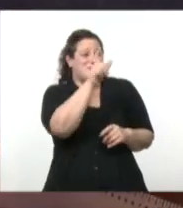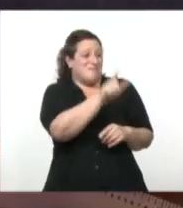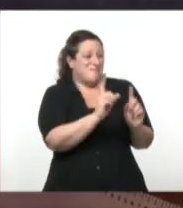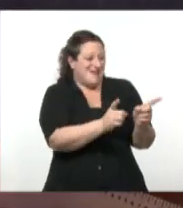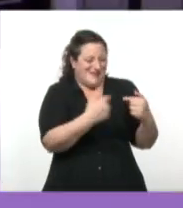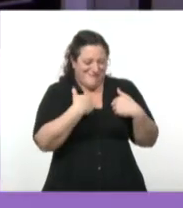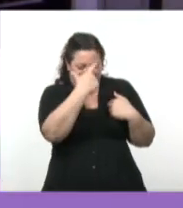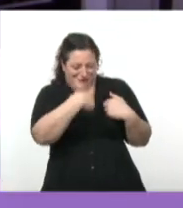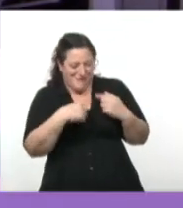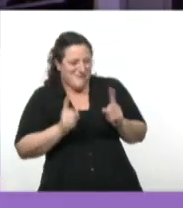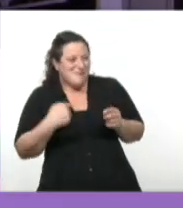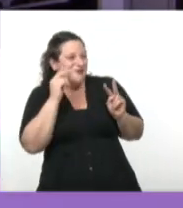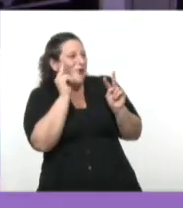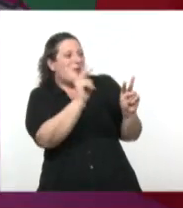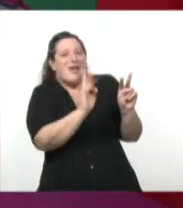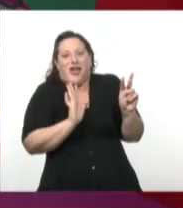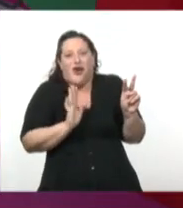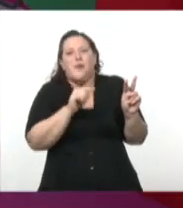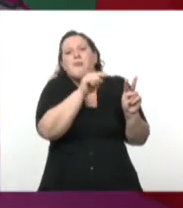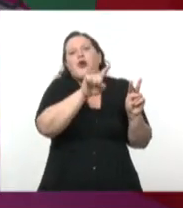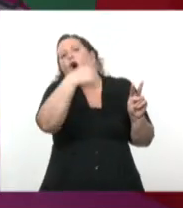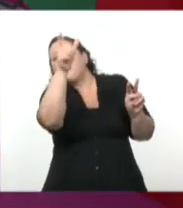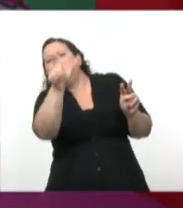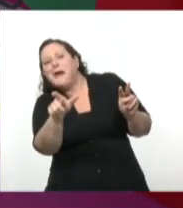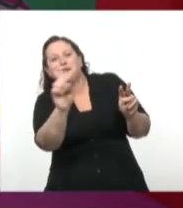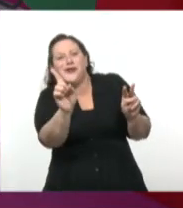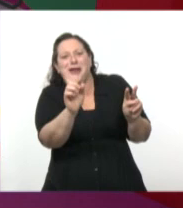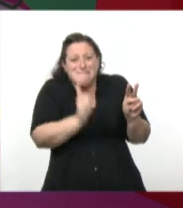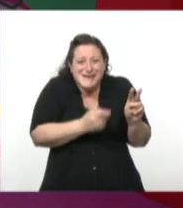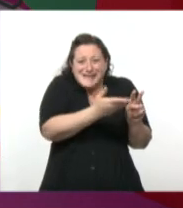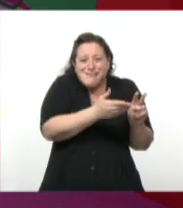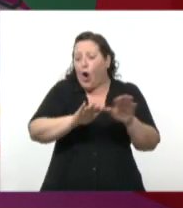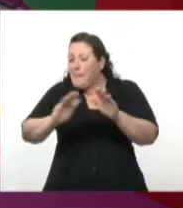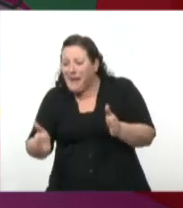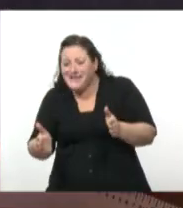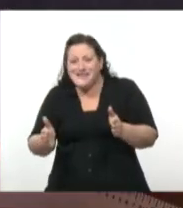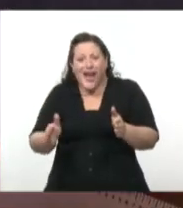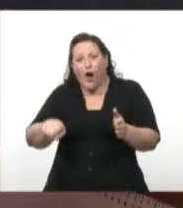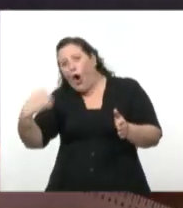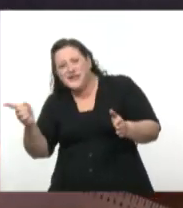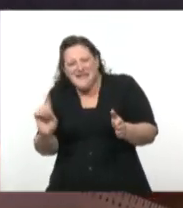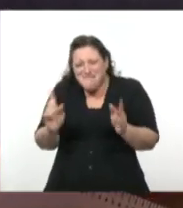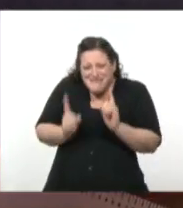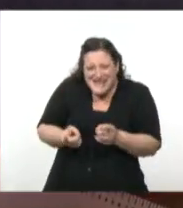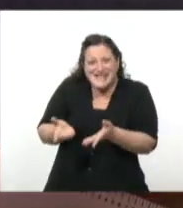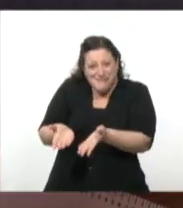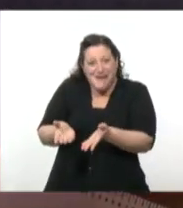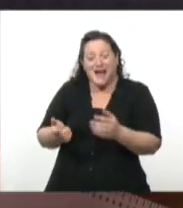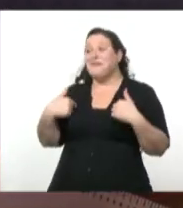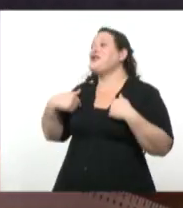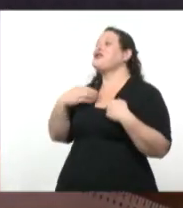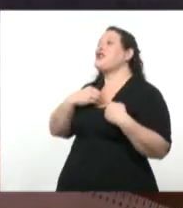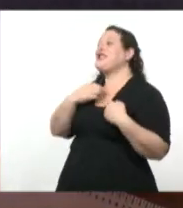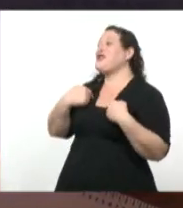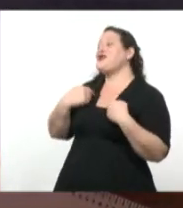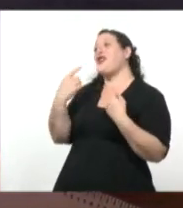sigo viendo a vos. No pienso que sos otra persona ni que hay una mesa diferente. Yo ya me veo otro. ¿Te ves diferente?